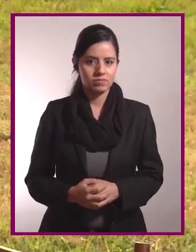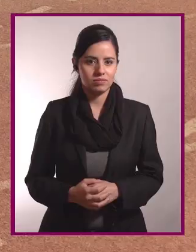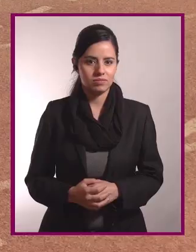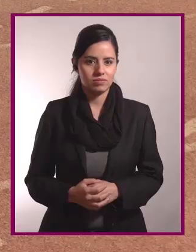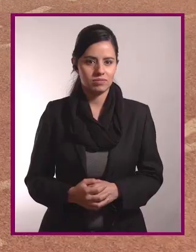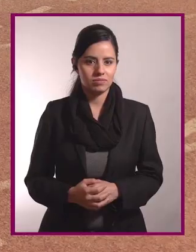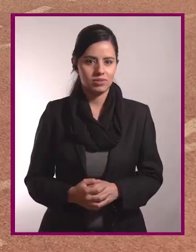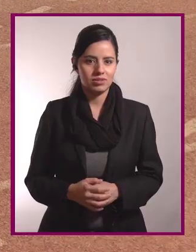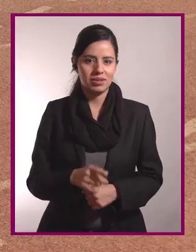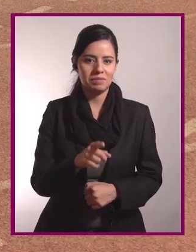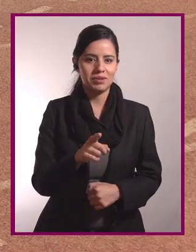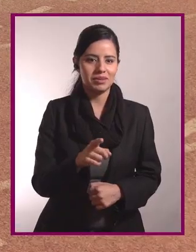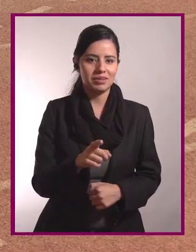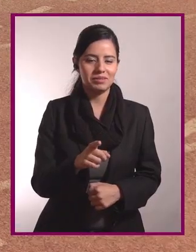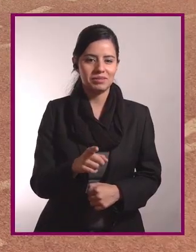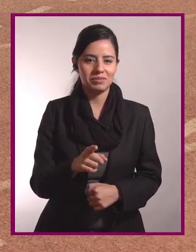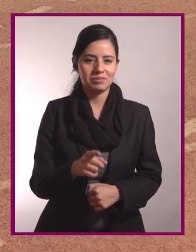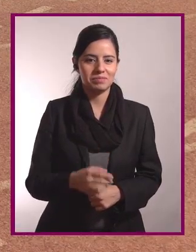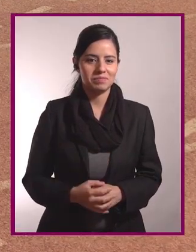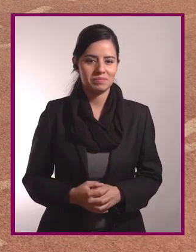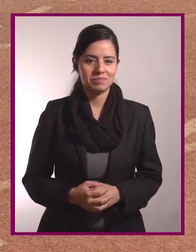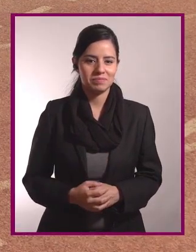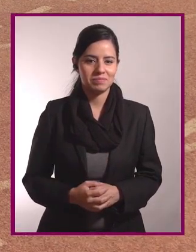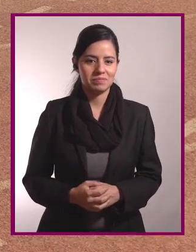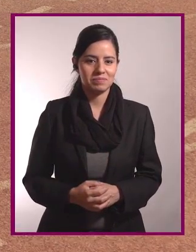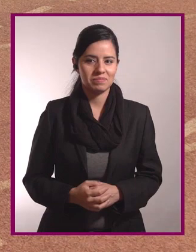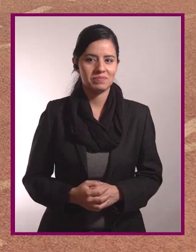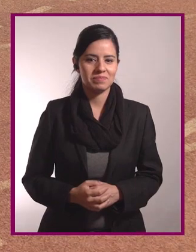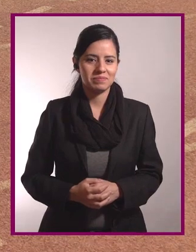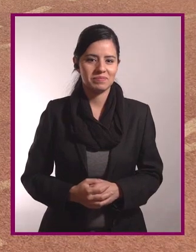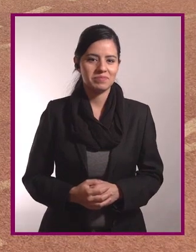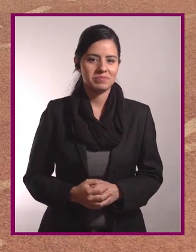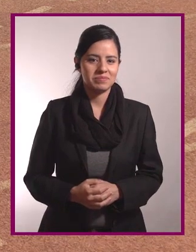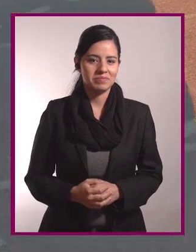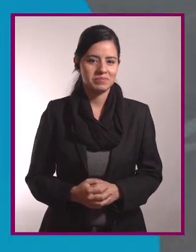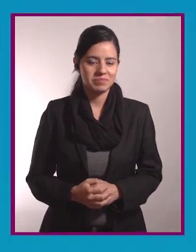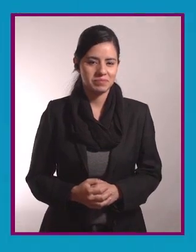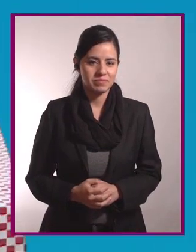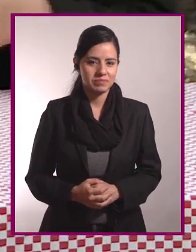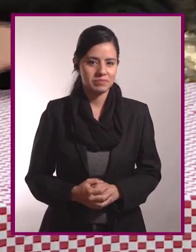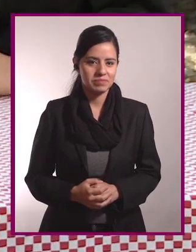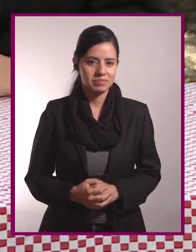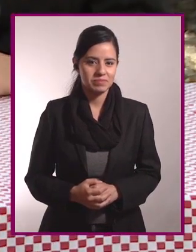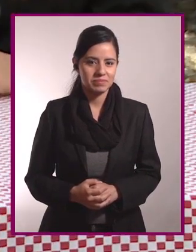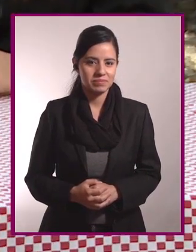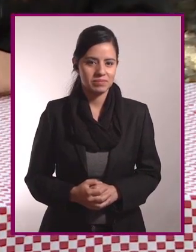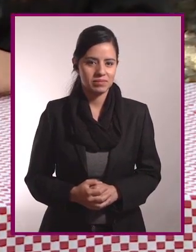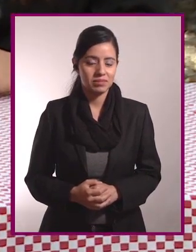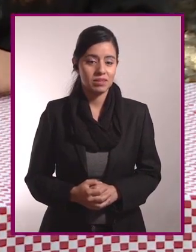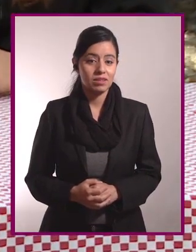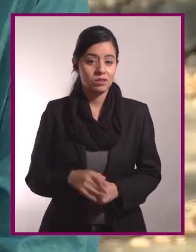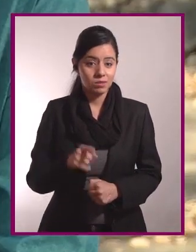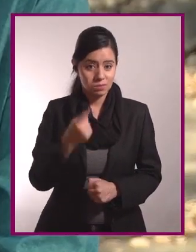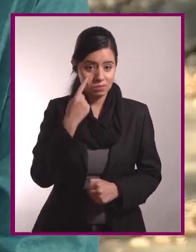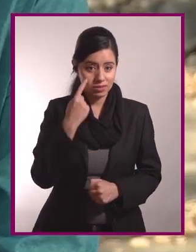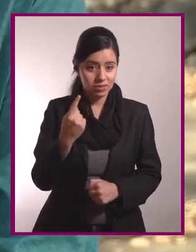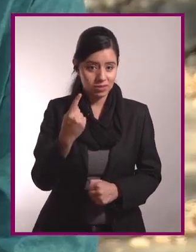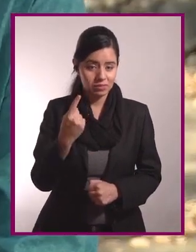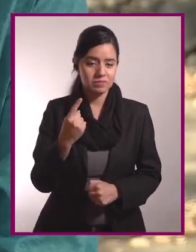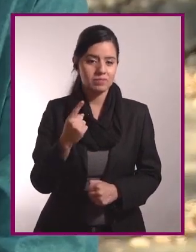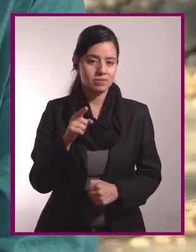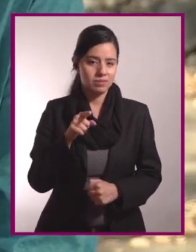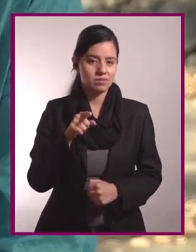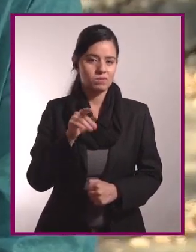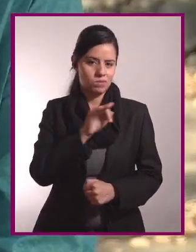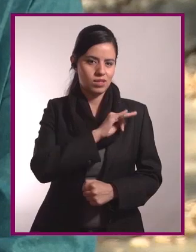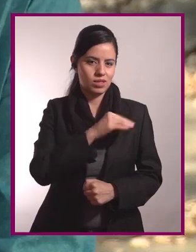media. Empezamos de un nivel bajo y terminamos con un nivel alto. Como ya viste, el mantenimiento